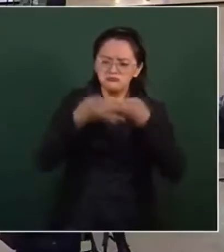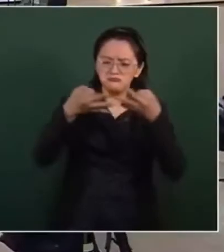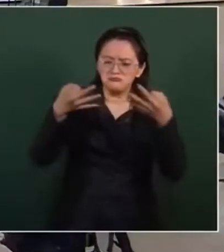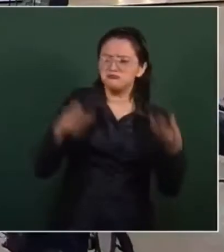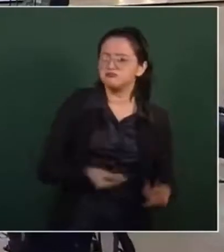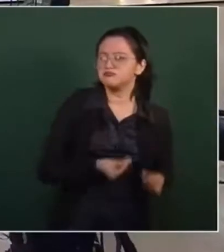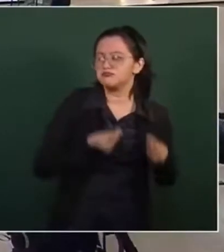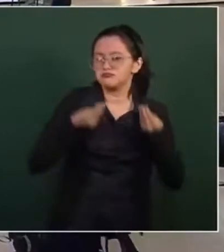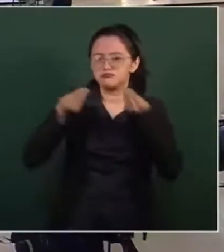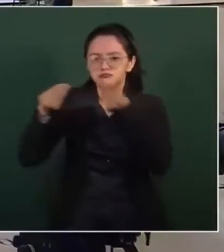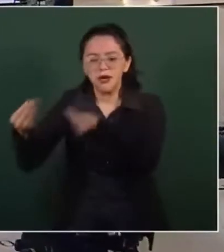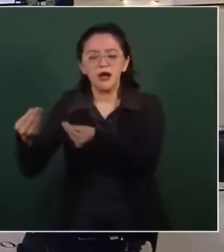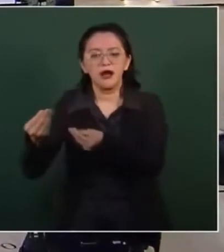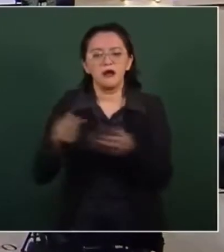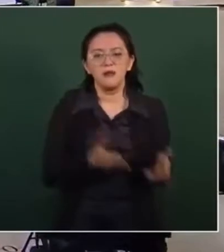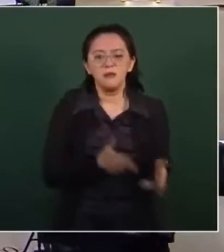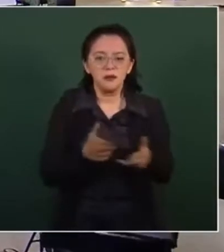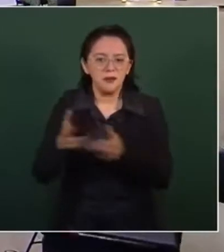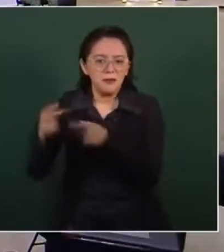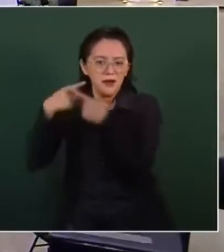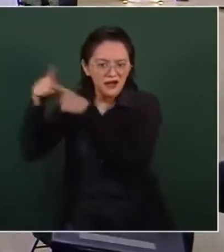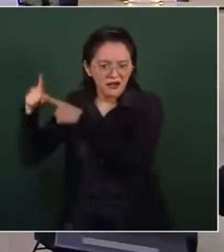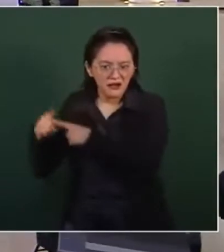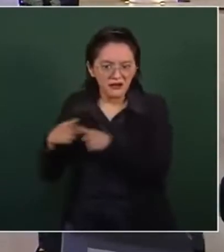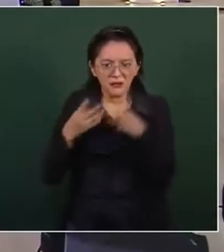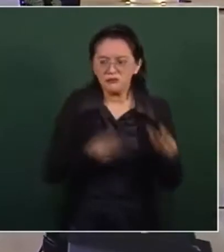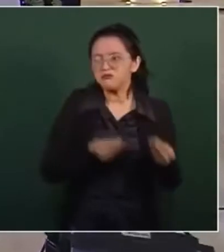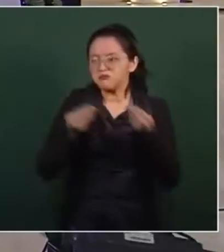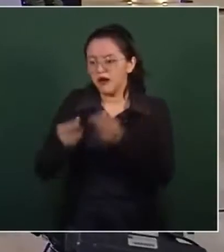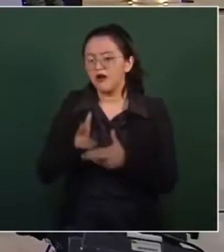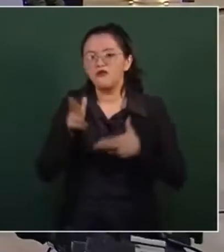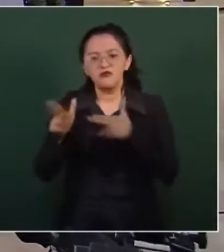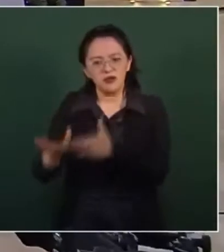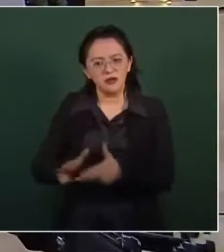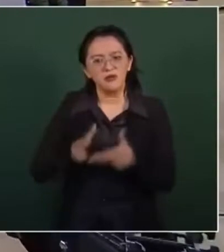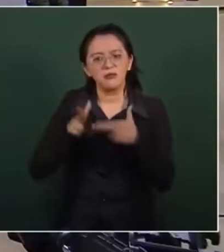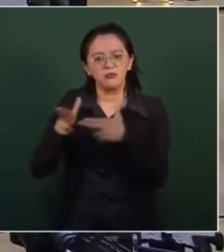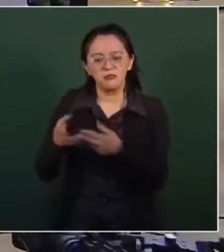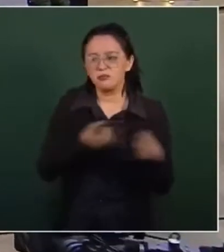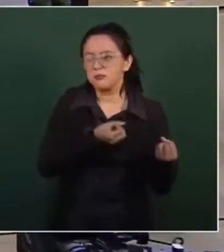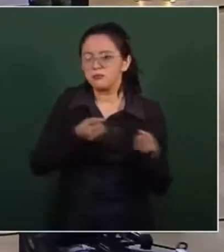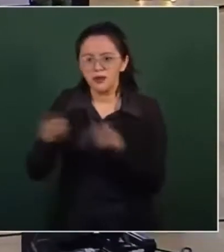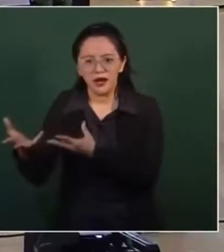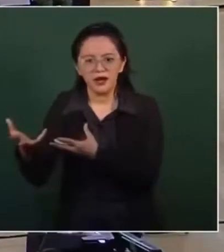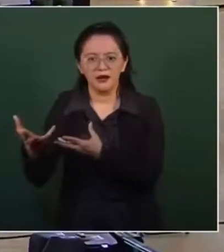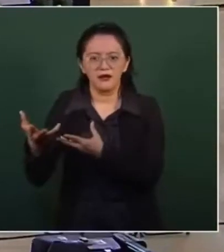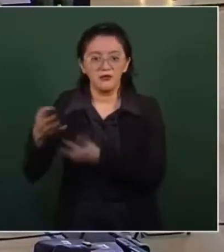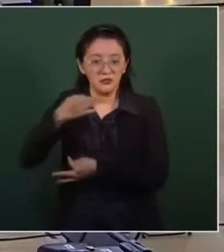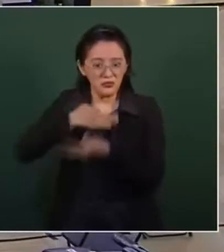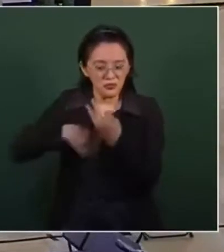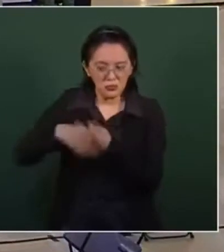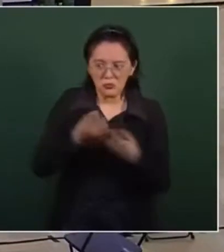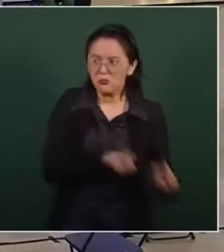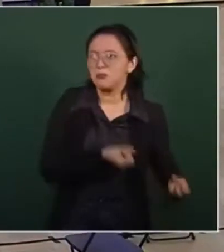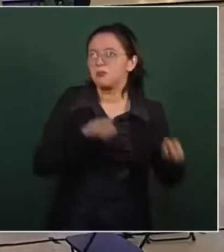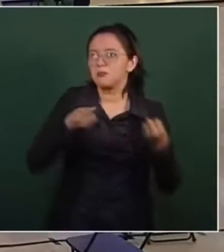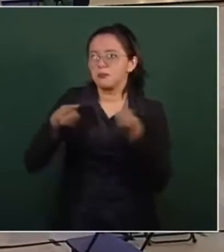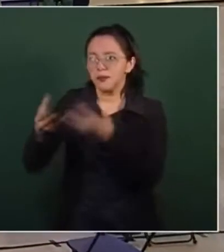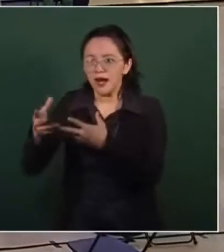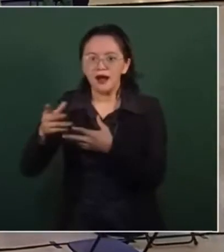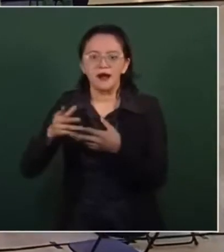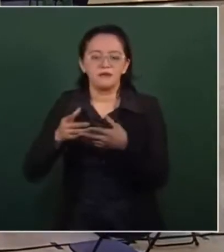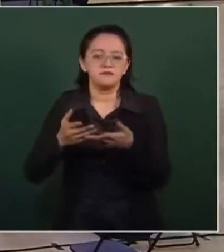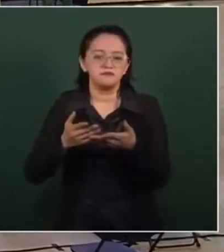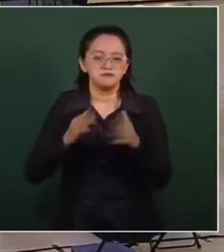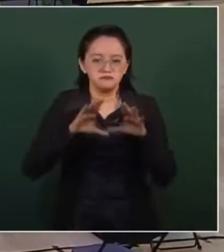Obrador aseguró que van a restaurar la que fuera la cárcel de San Juan de Ulua, esto en Veracruz, dijo que podrá participar el INAH,